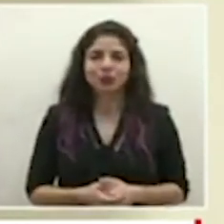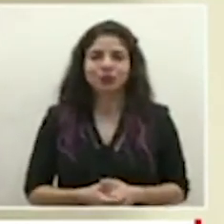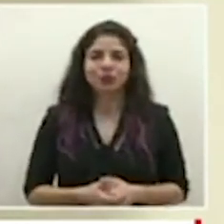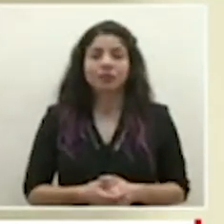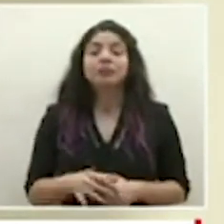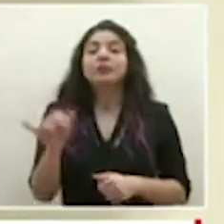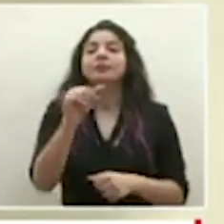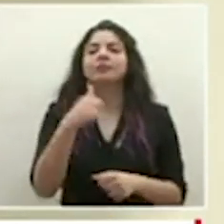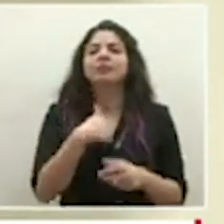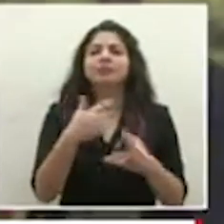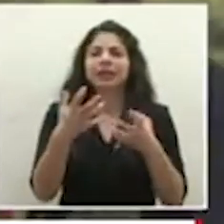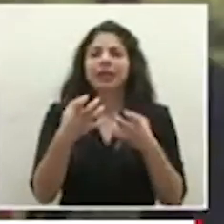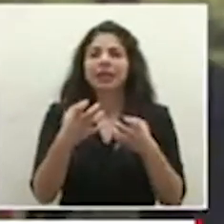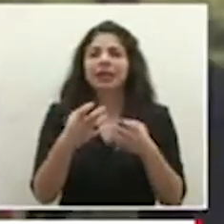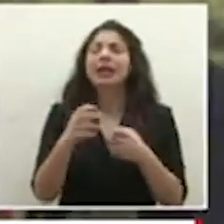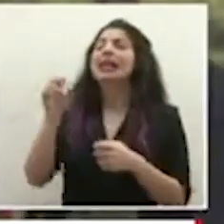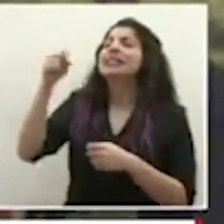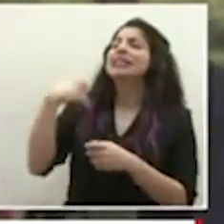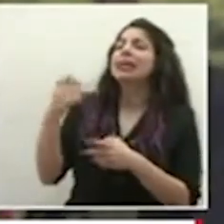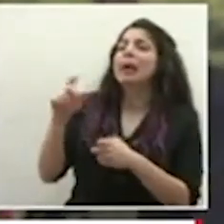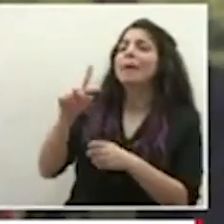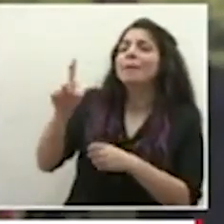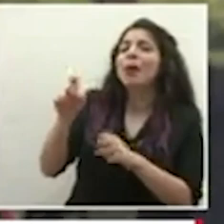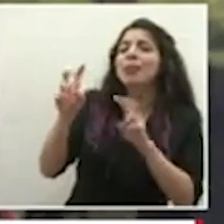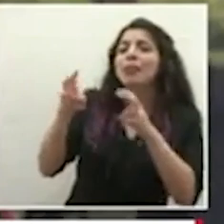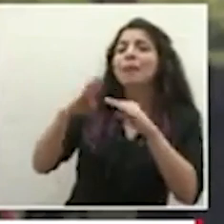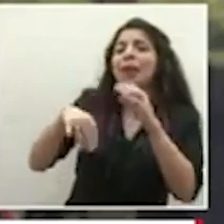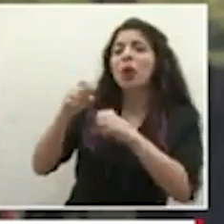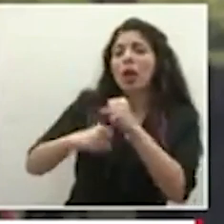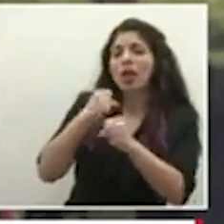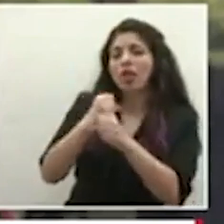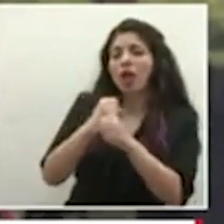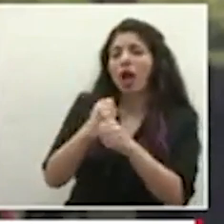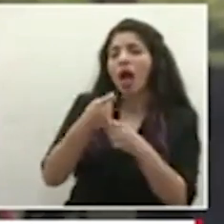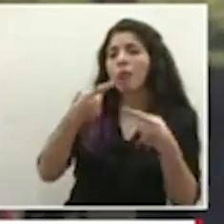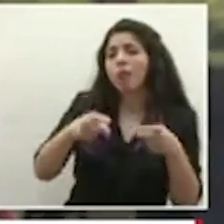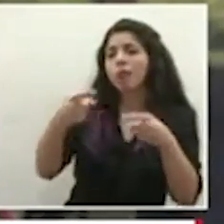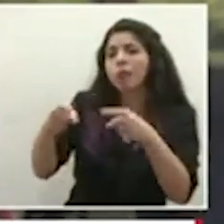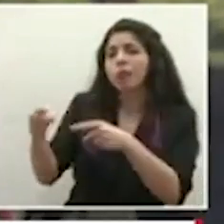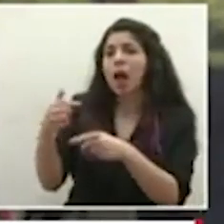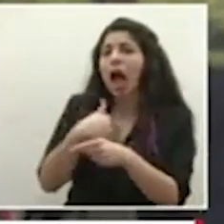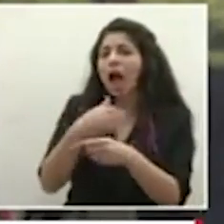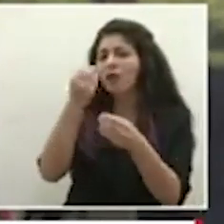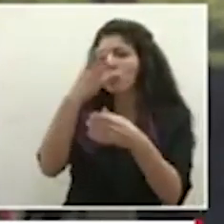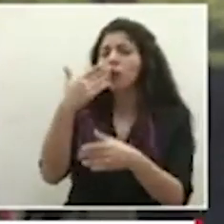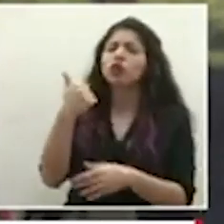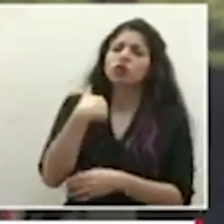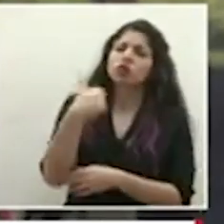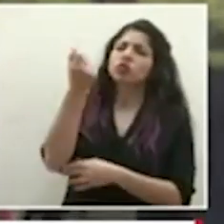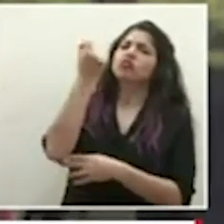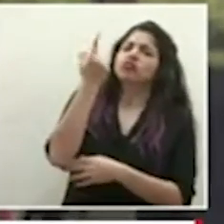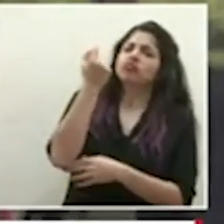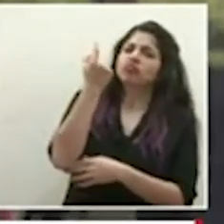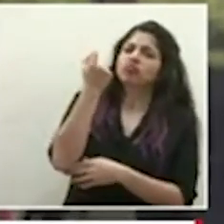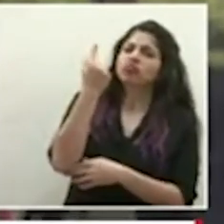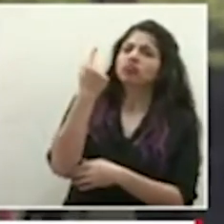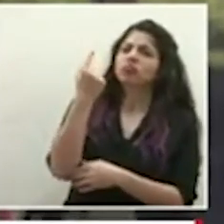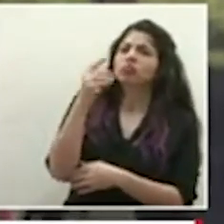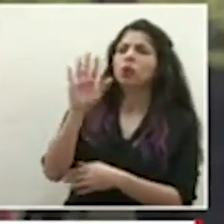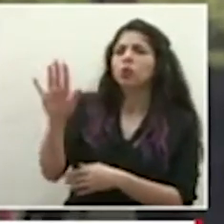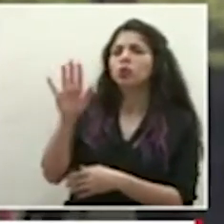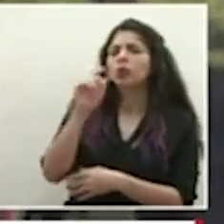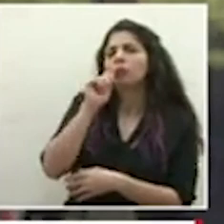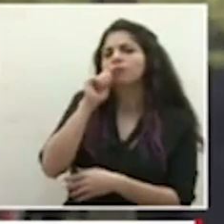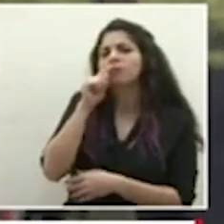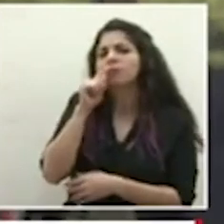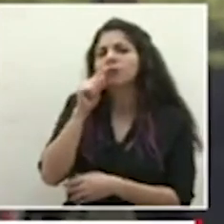quería hacer una sí quería preguntarle sobre el tema de los menores de edad o los casos que se da información yo entiendo que se guarda la